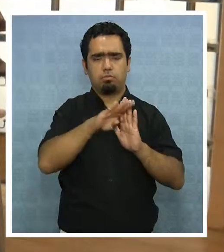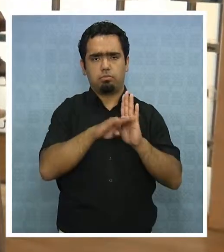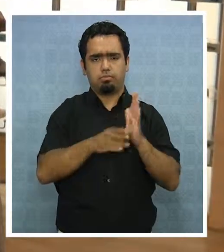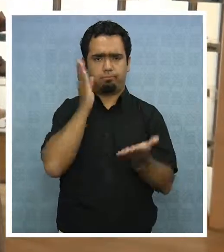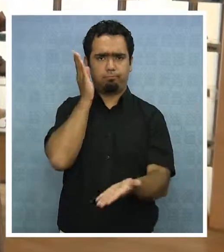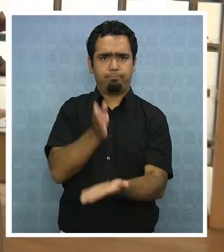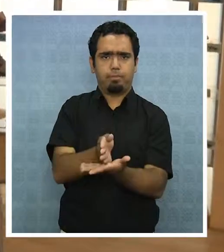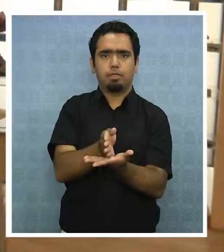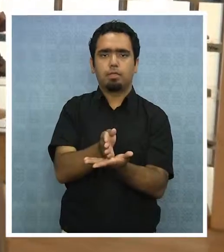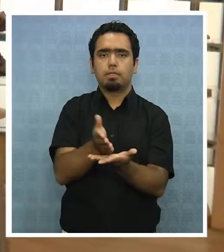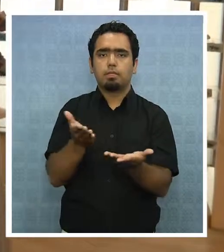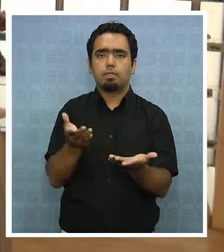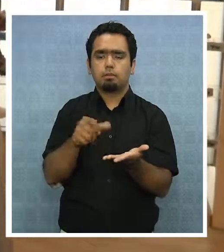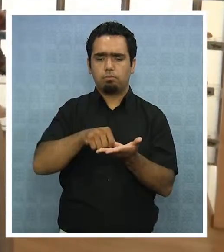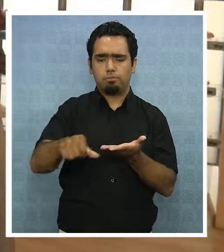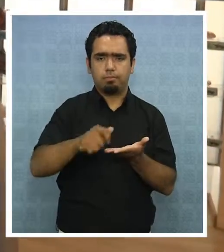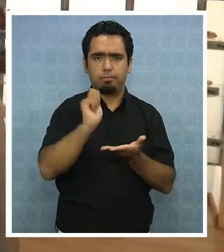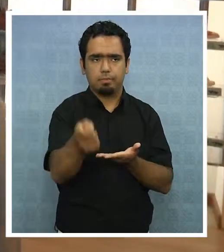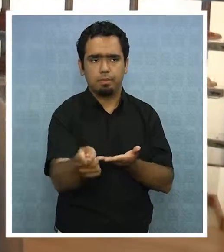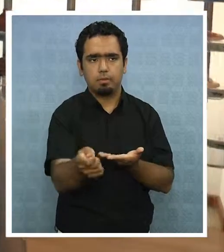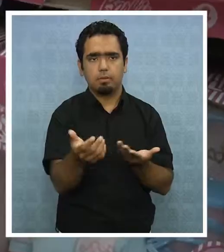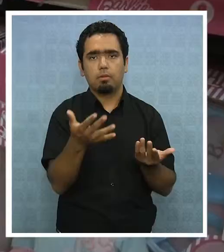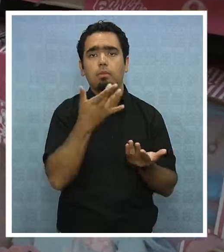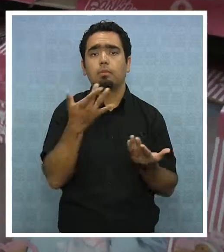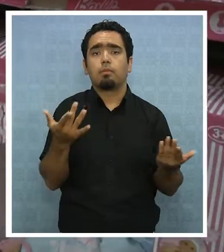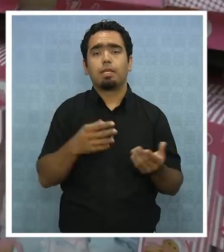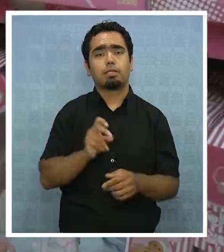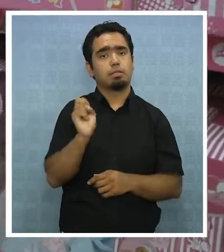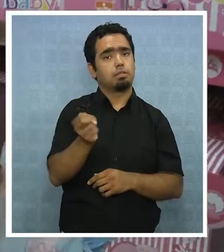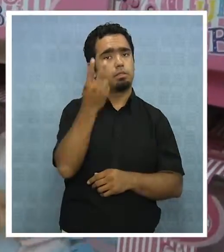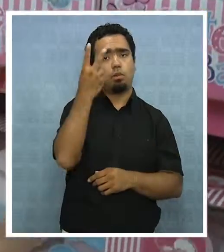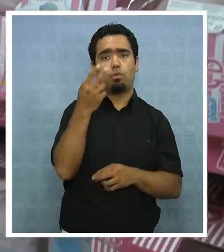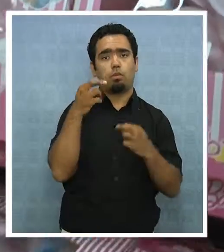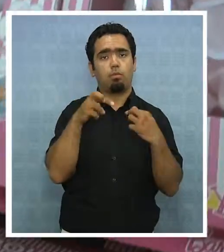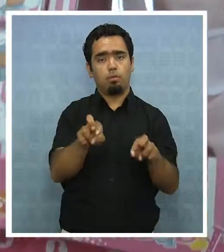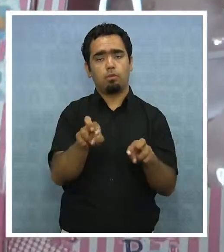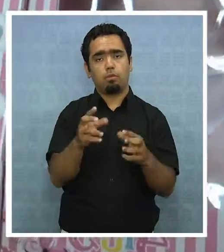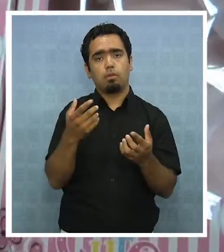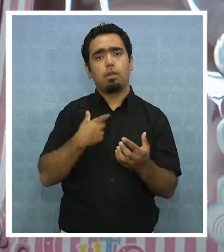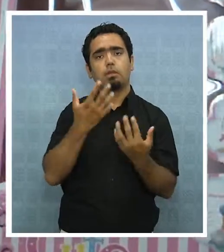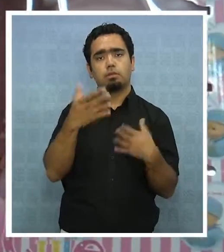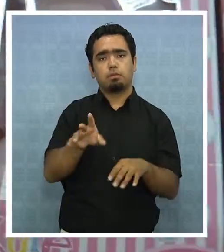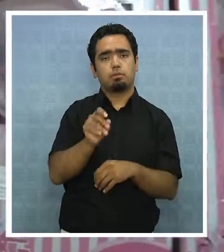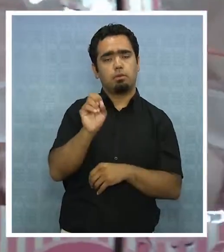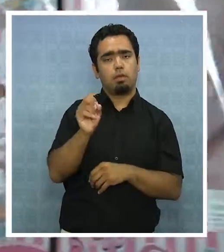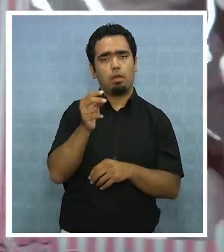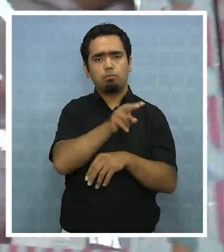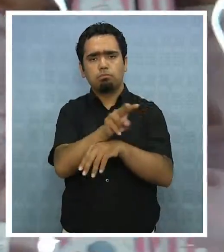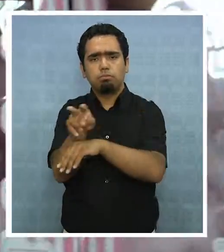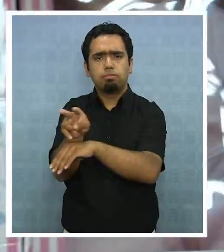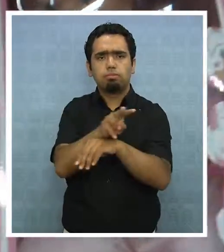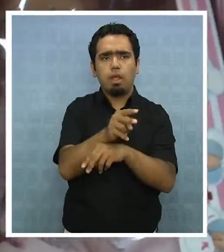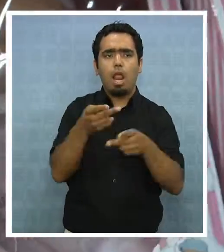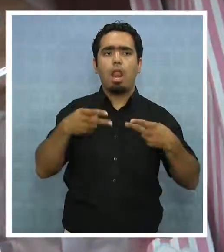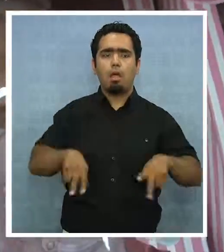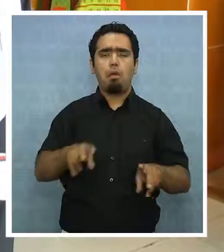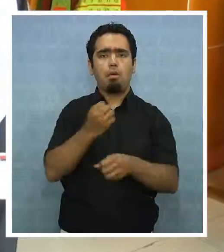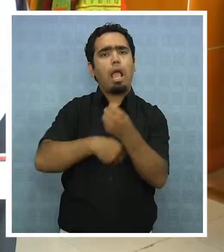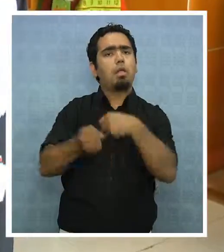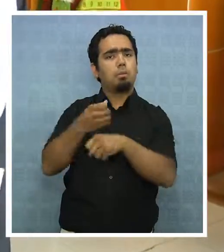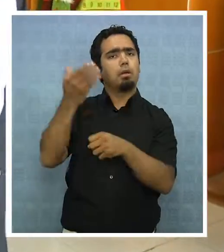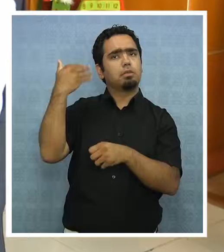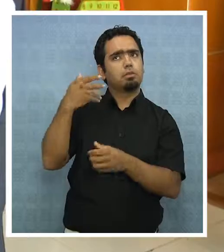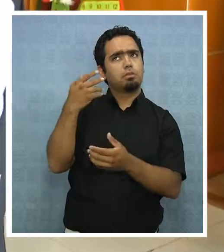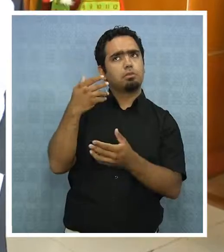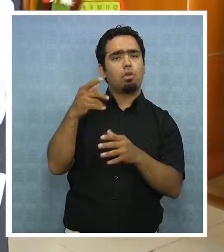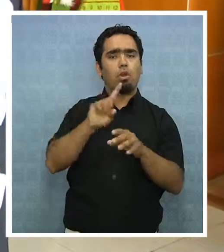aplicación de sanciones, en el sentido que ya es segunda oportunidad que se está haciendo este recorrido en fecha de Navidad, lo hicimos